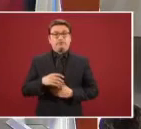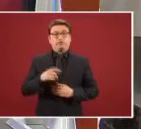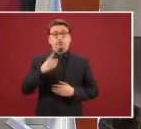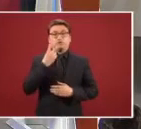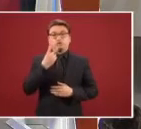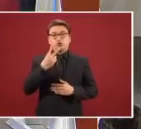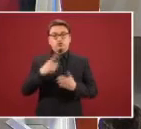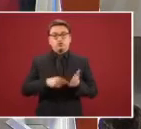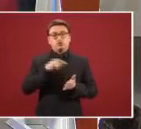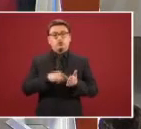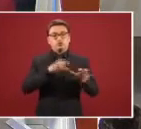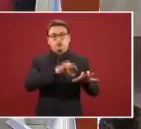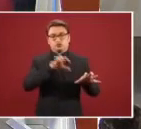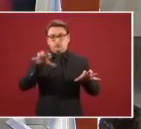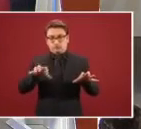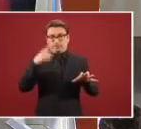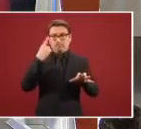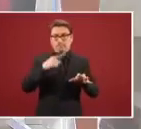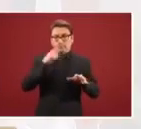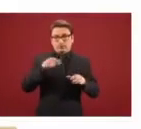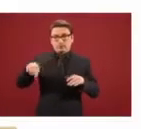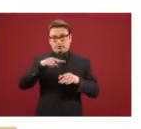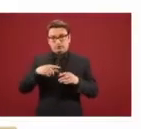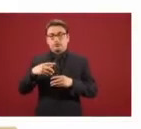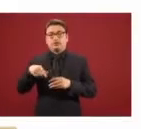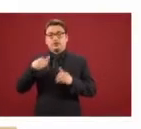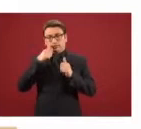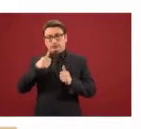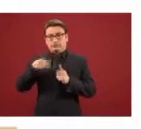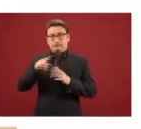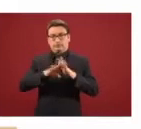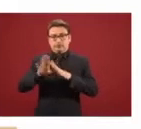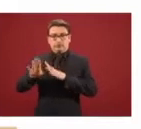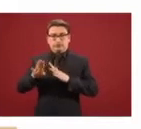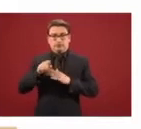integradores de migrantes. El primero, el centro Leona Vicario, en Ciudad Juárez,